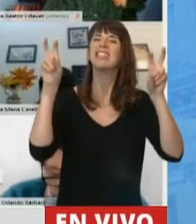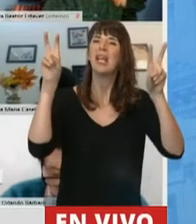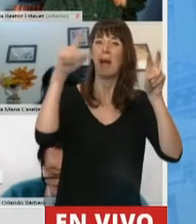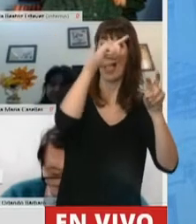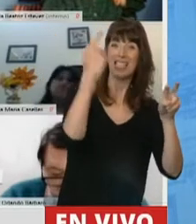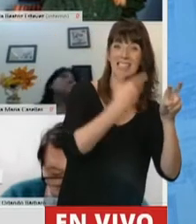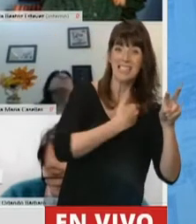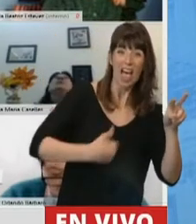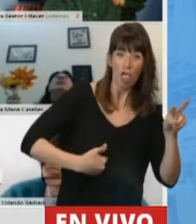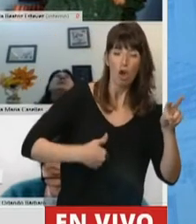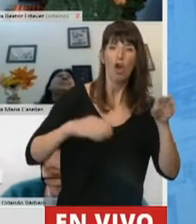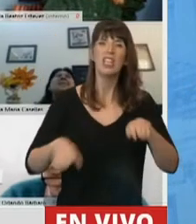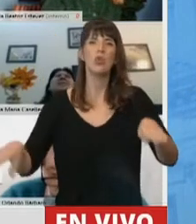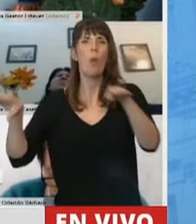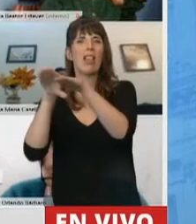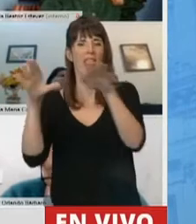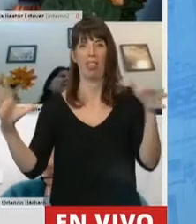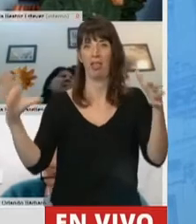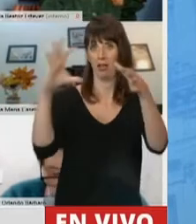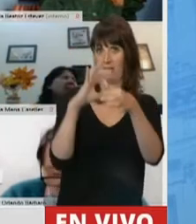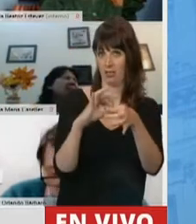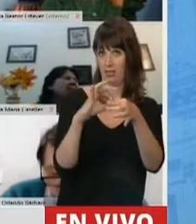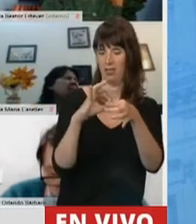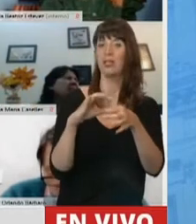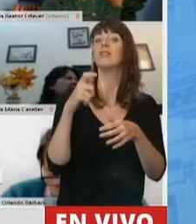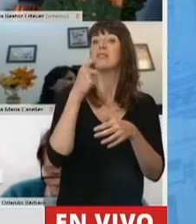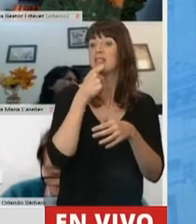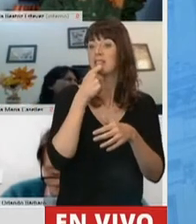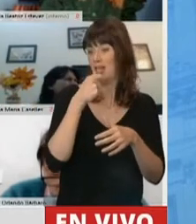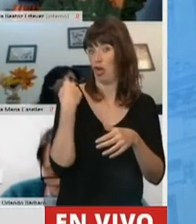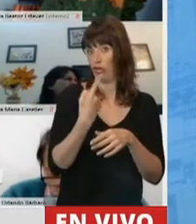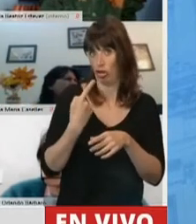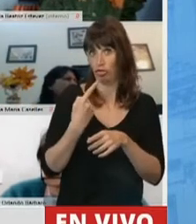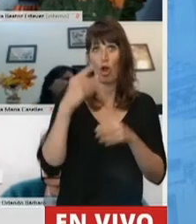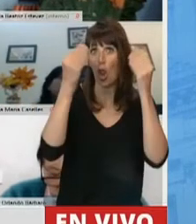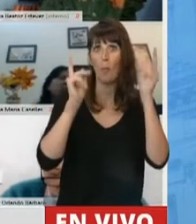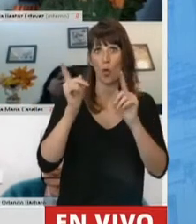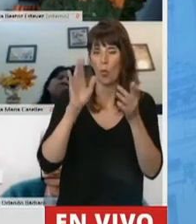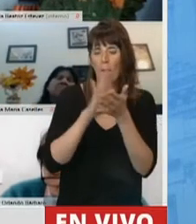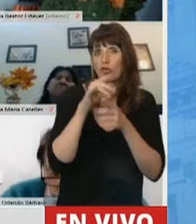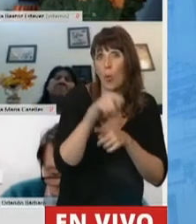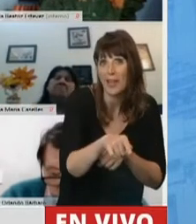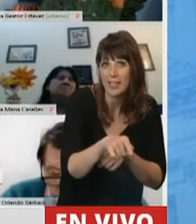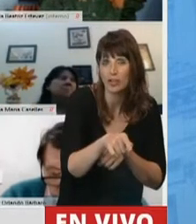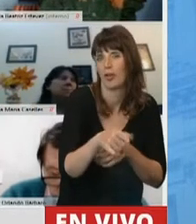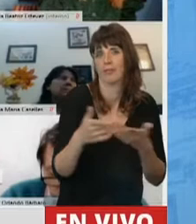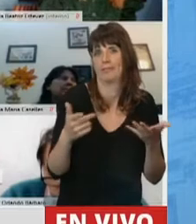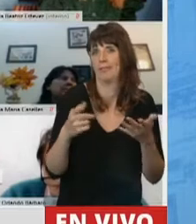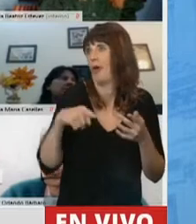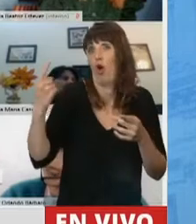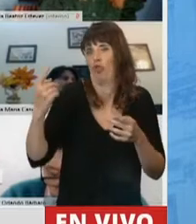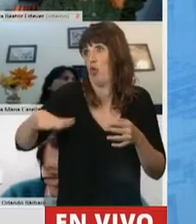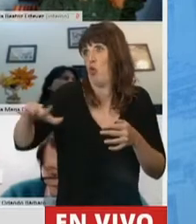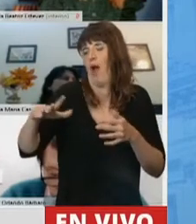Y si no lo hacemos en el Congreso de la Nación, ¿dónde, señor presidente y colegas, compañeras y